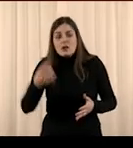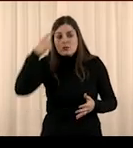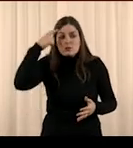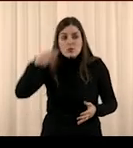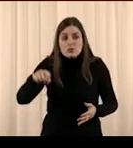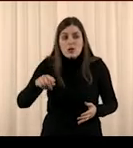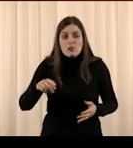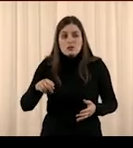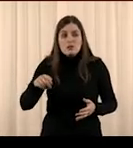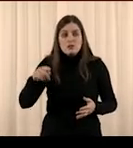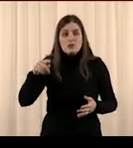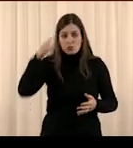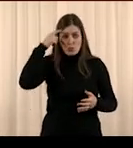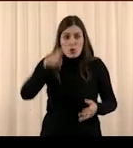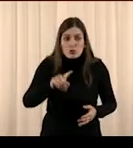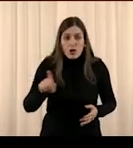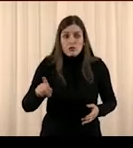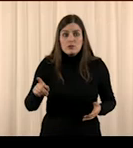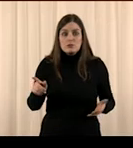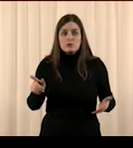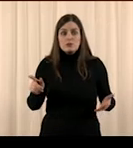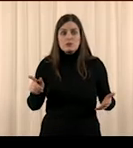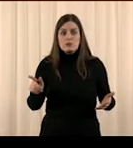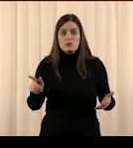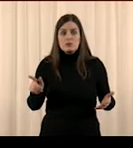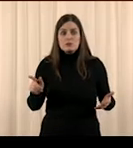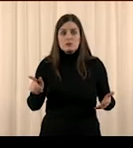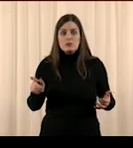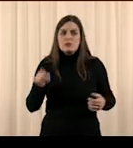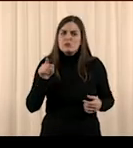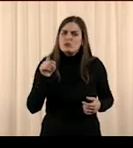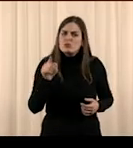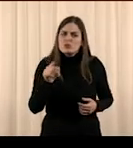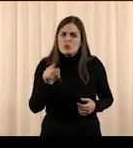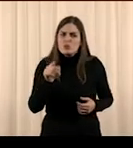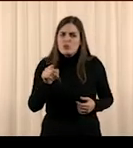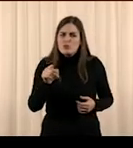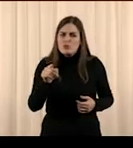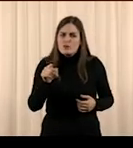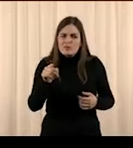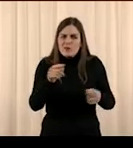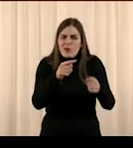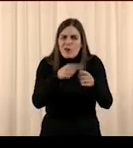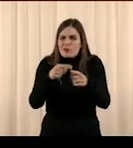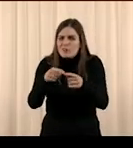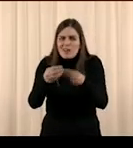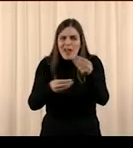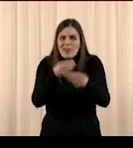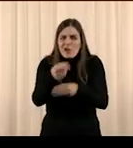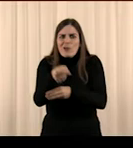¿No? ¿No sabes qué tienes que hacer?